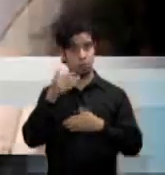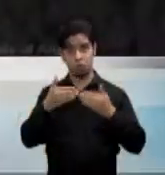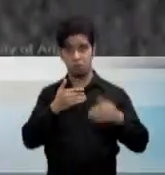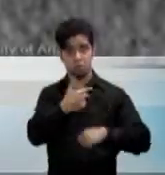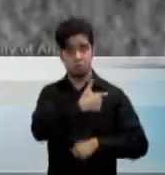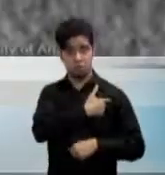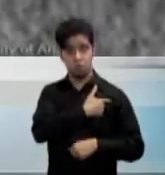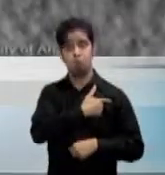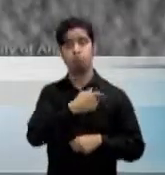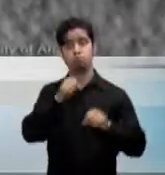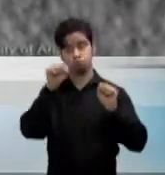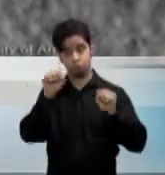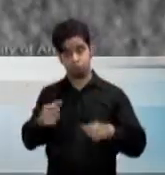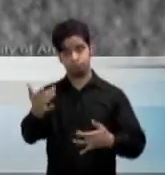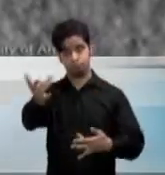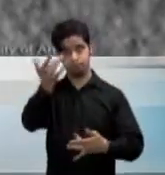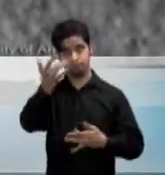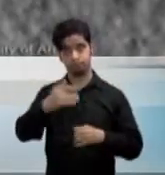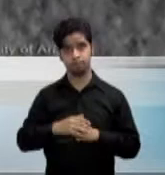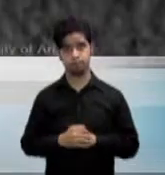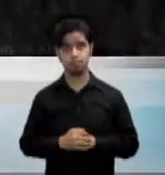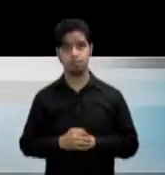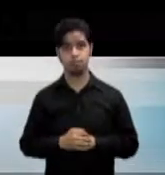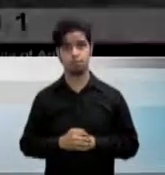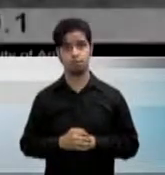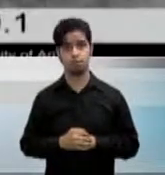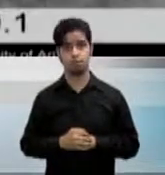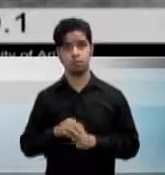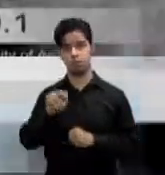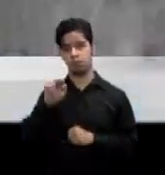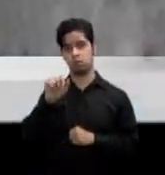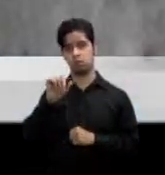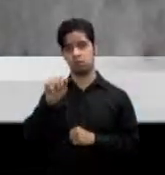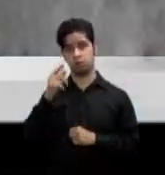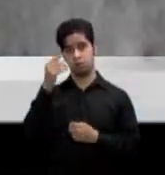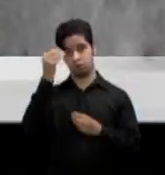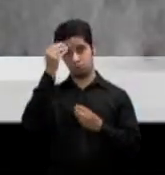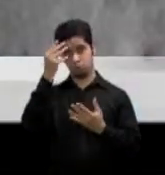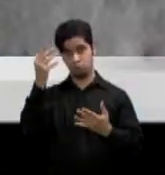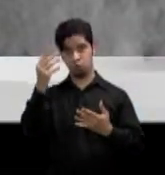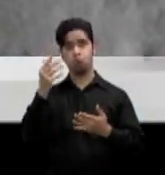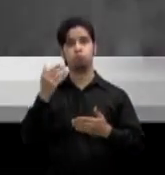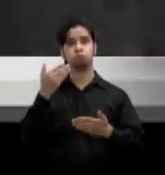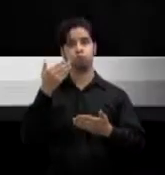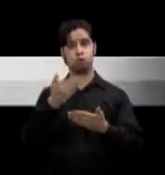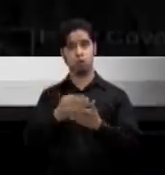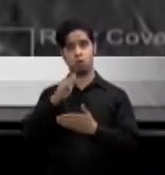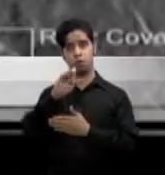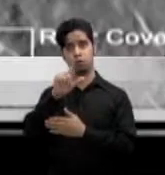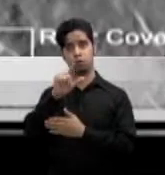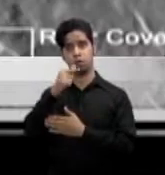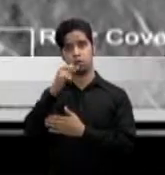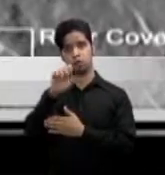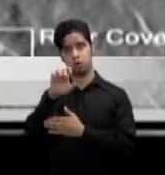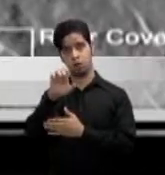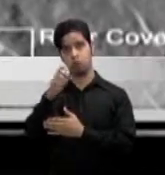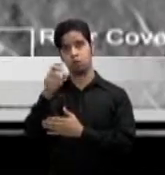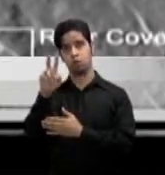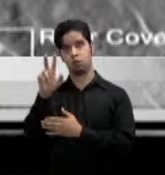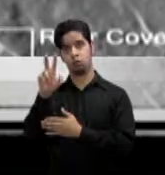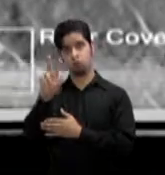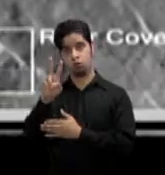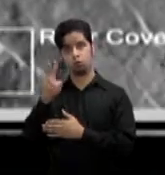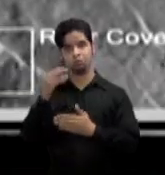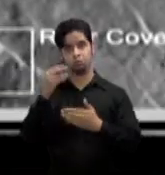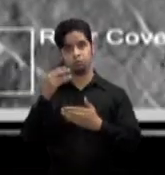vacunados y en notas de la nacea se anunció el hallazgo en la superficie de marte de la sonda espacial bigel 2 lanzada en el 2003 como